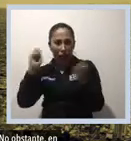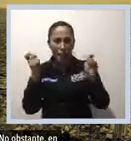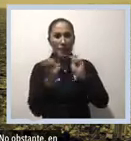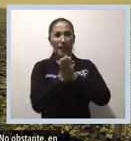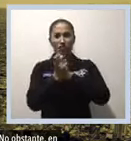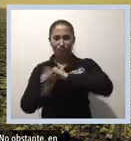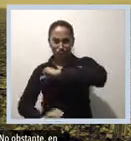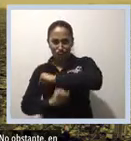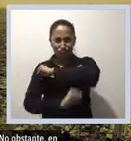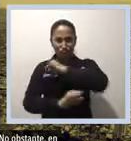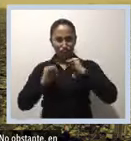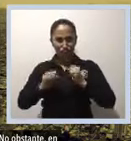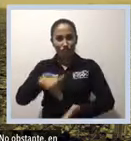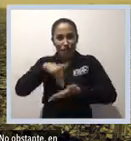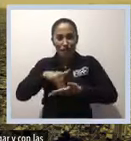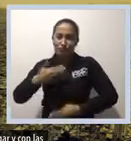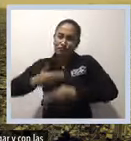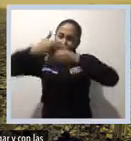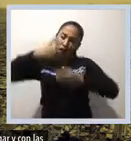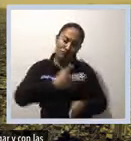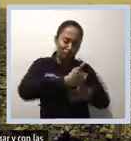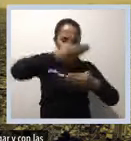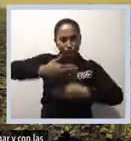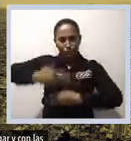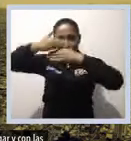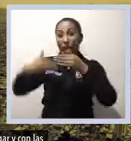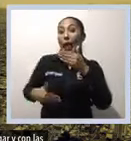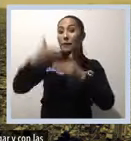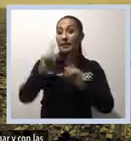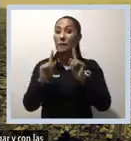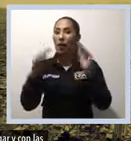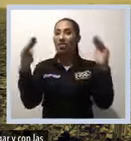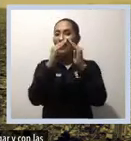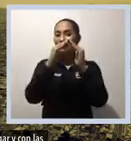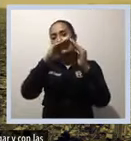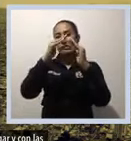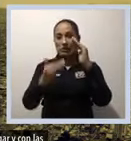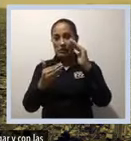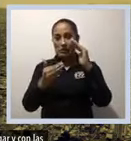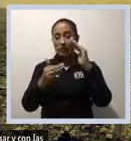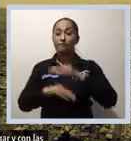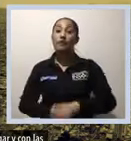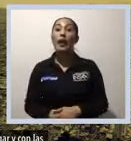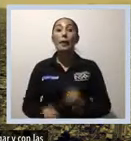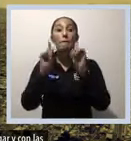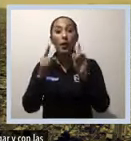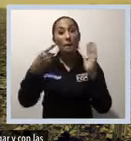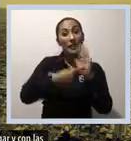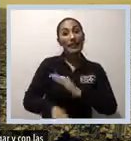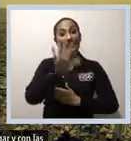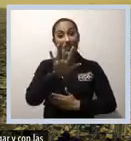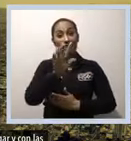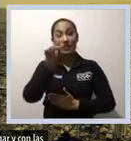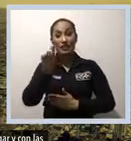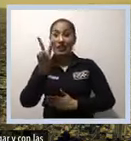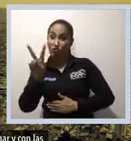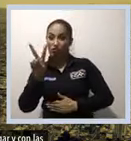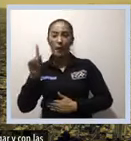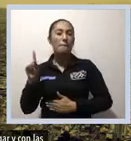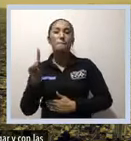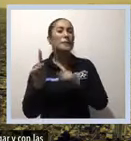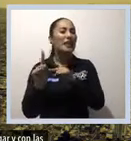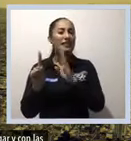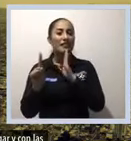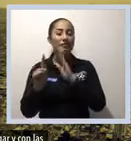le da el título de catedral. Para 1572 se reinician las obras en el mismo lugar y con las mismas especificaciones